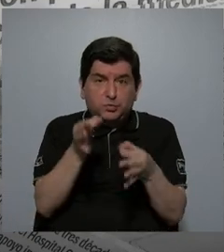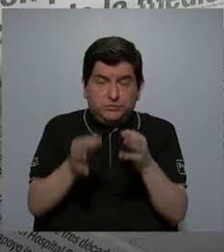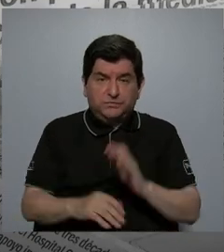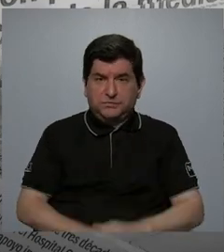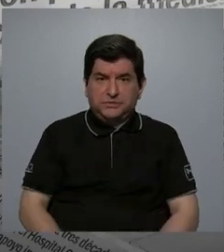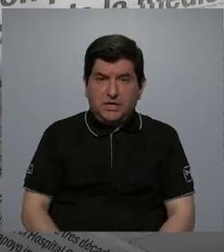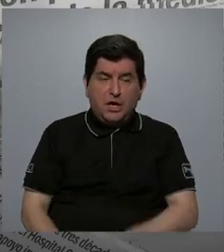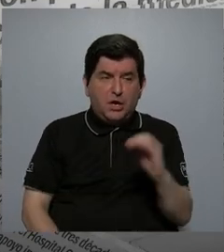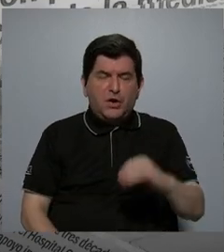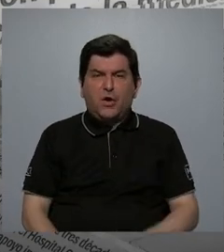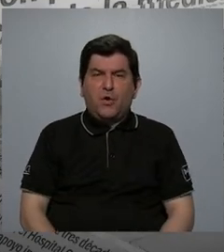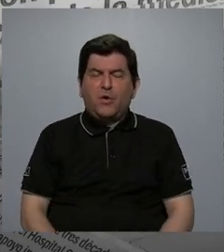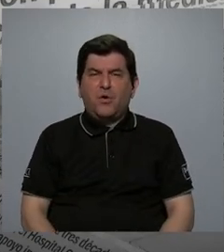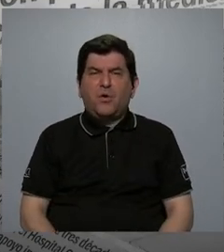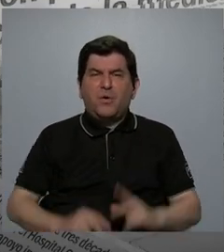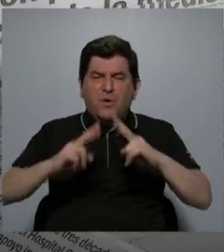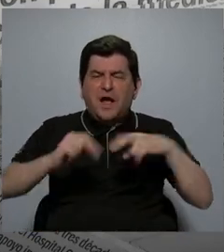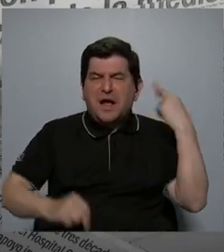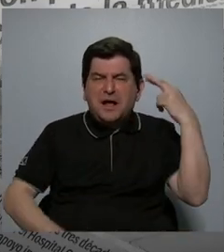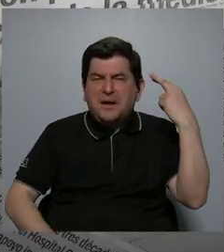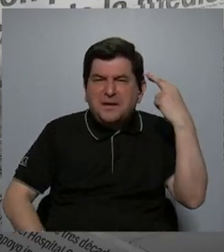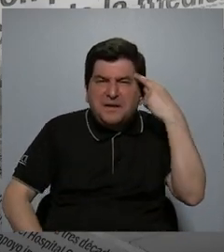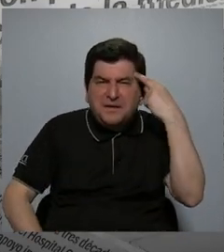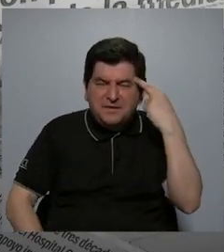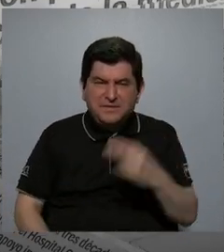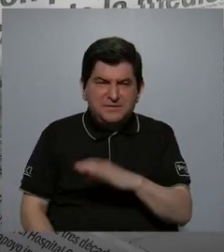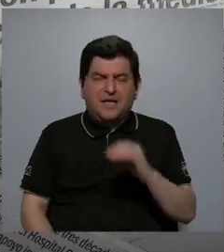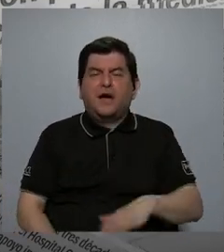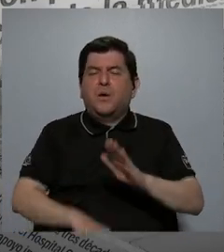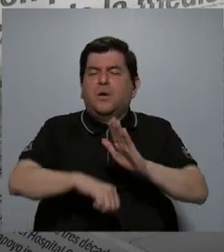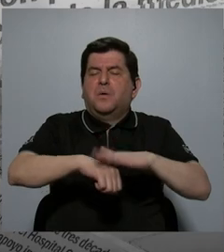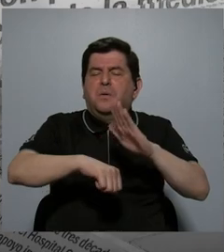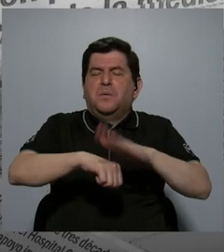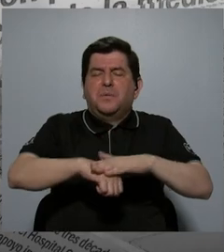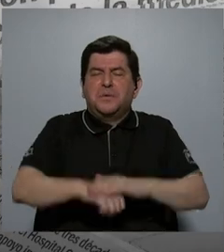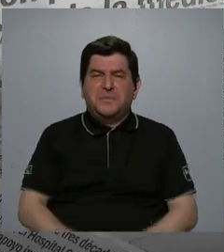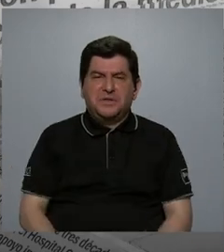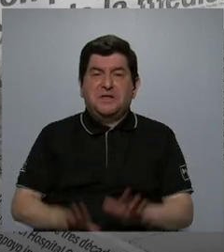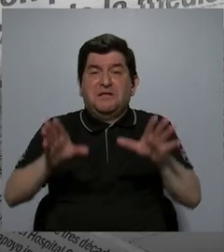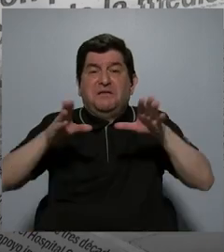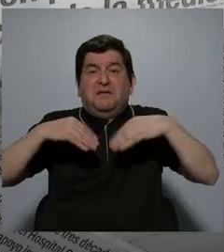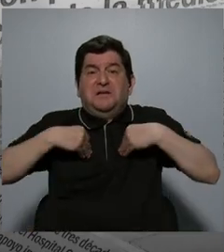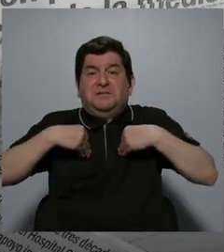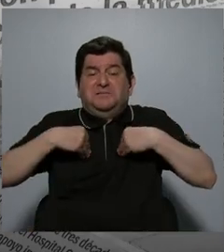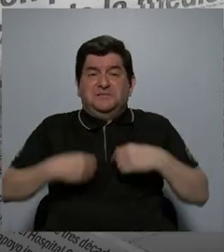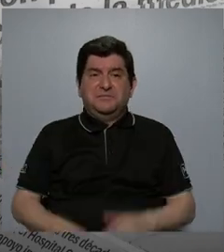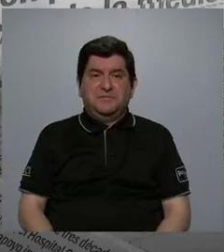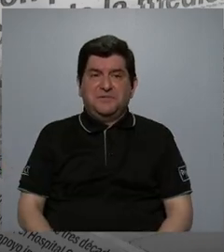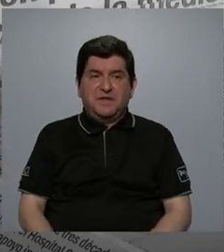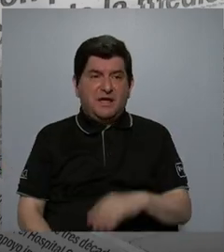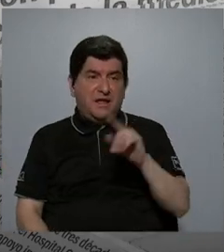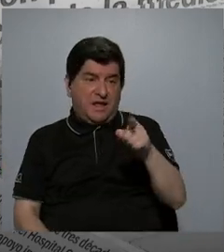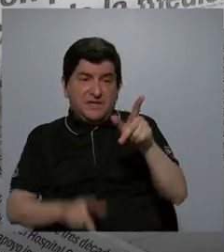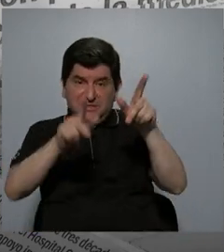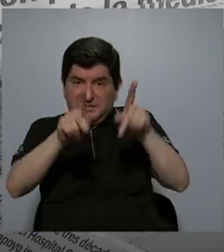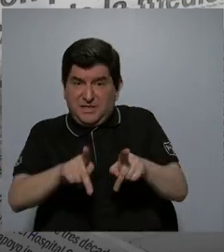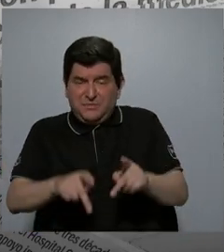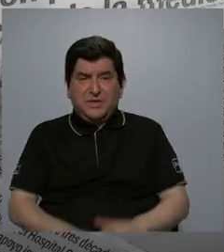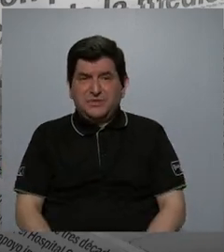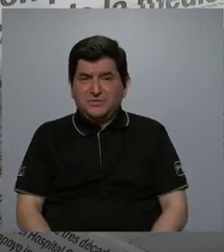o que racionalizan o que de alguna manera hace que toleremos más el que ellas, no tengan